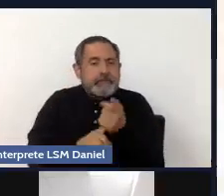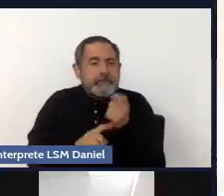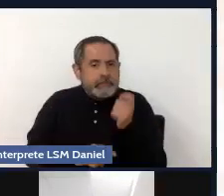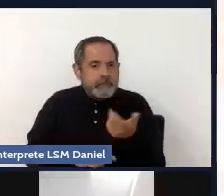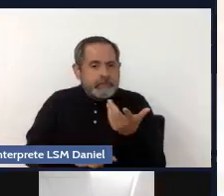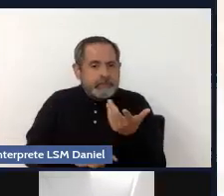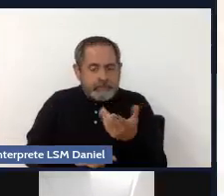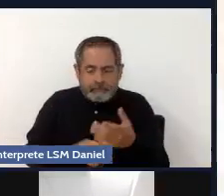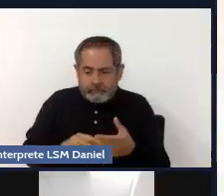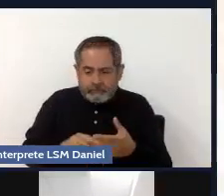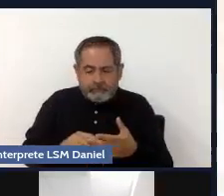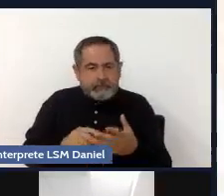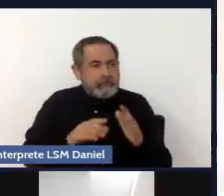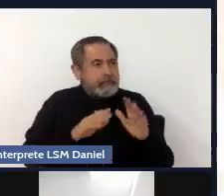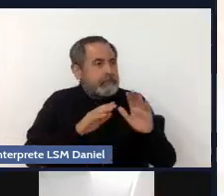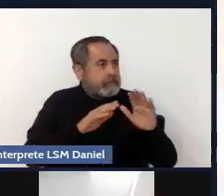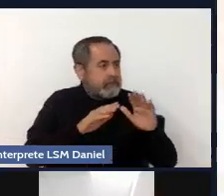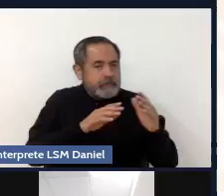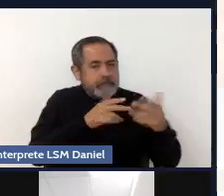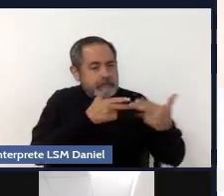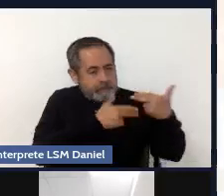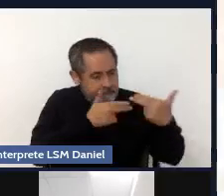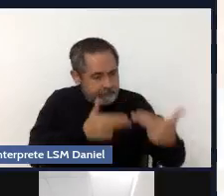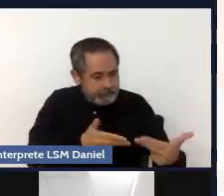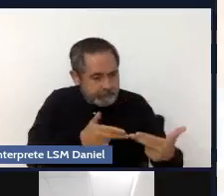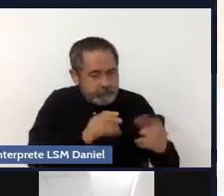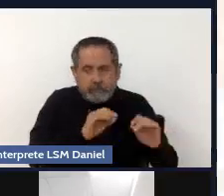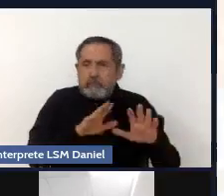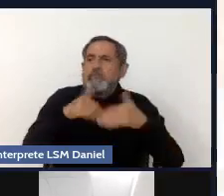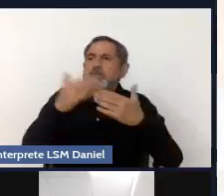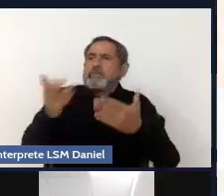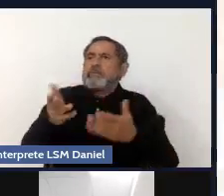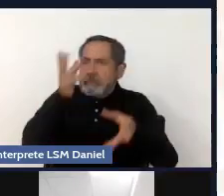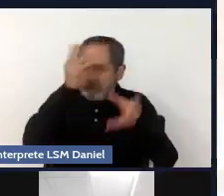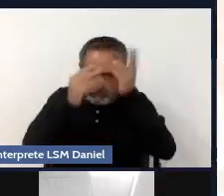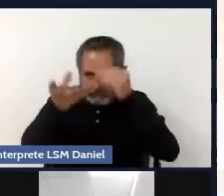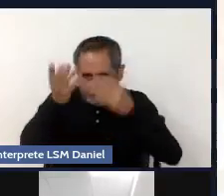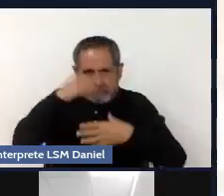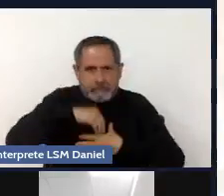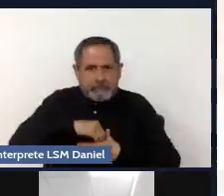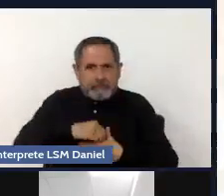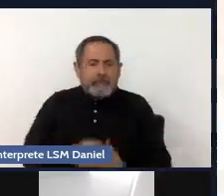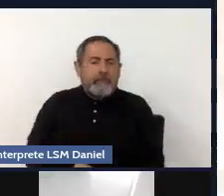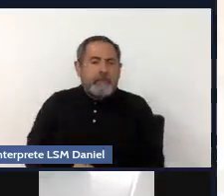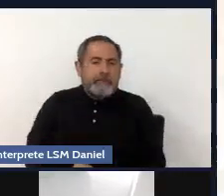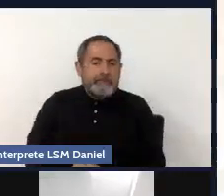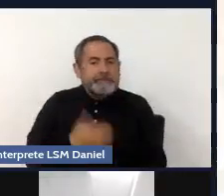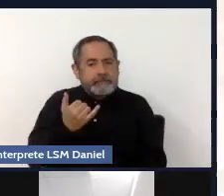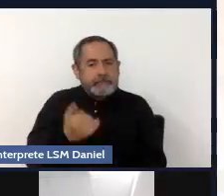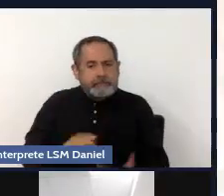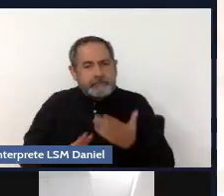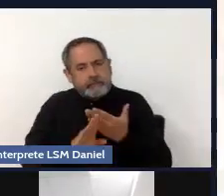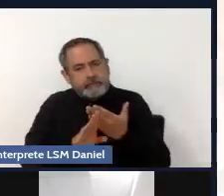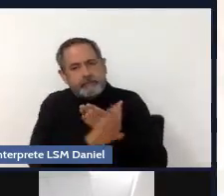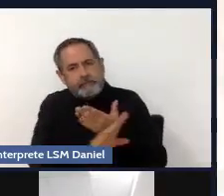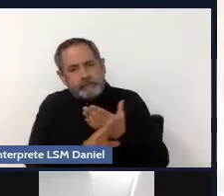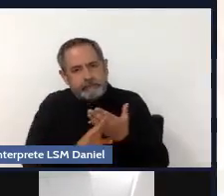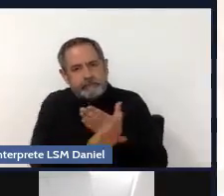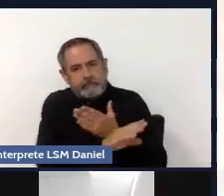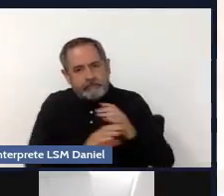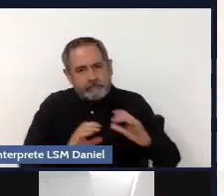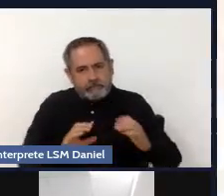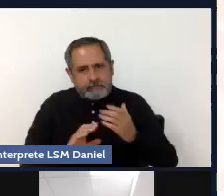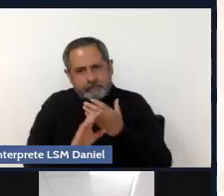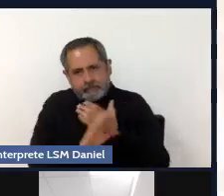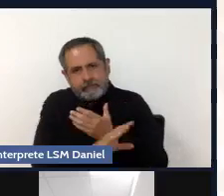internos y también pueden ser externos. Y los factores de prevención, pues, estos son aquellos